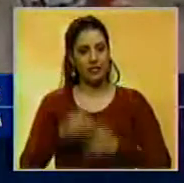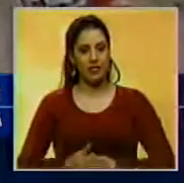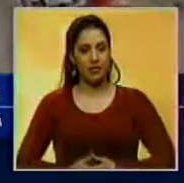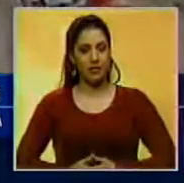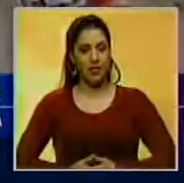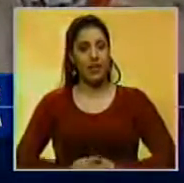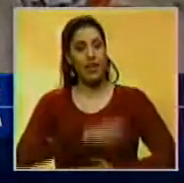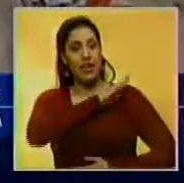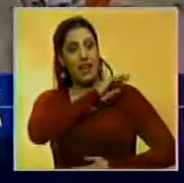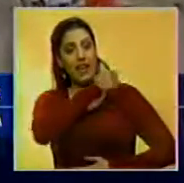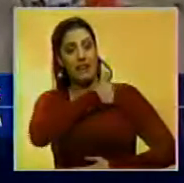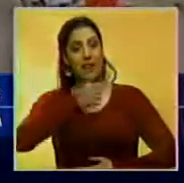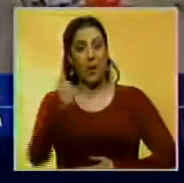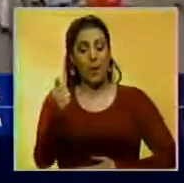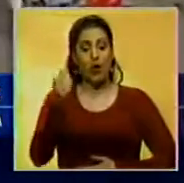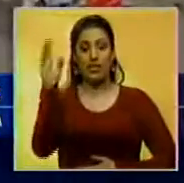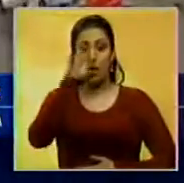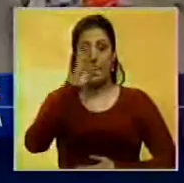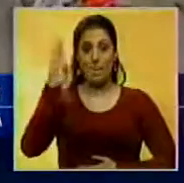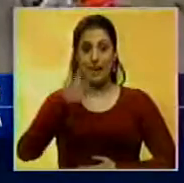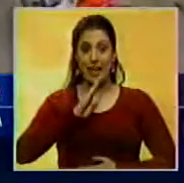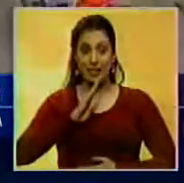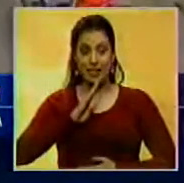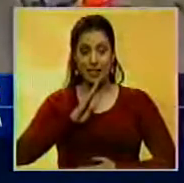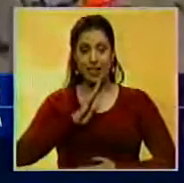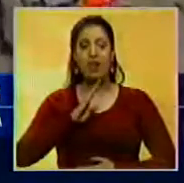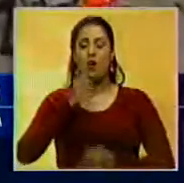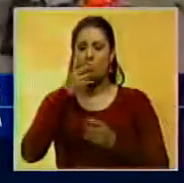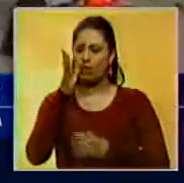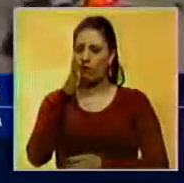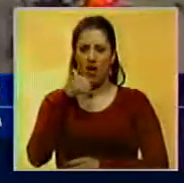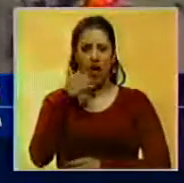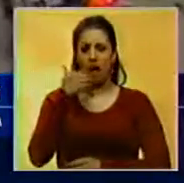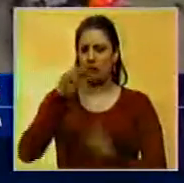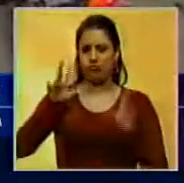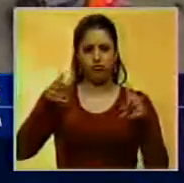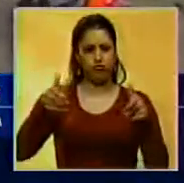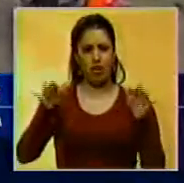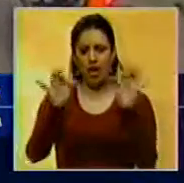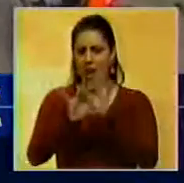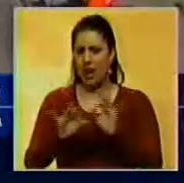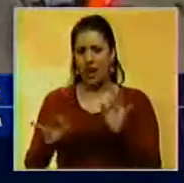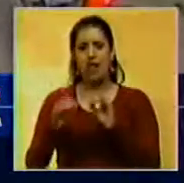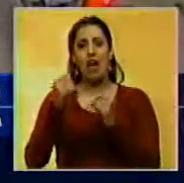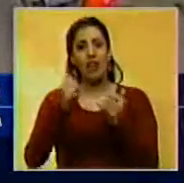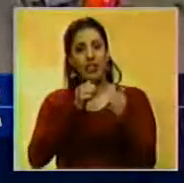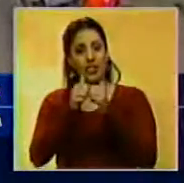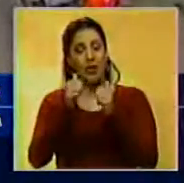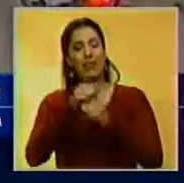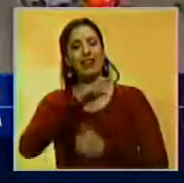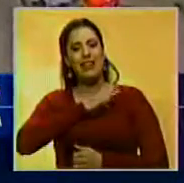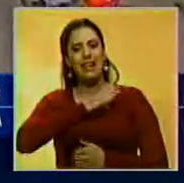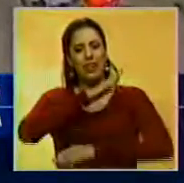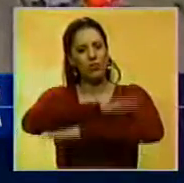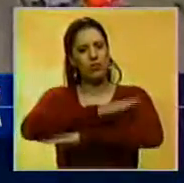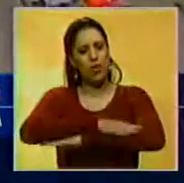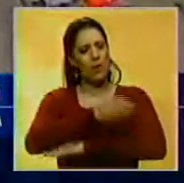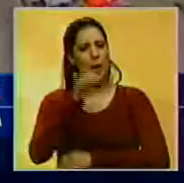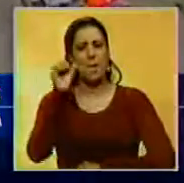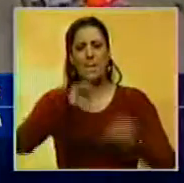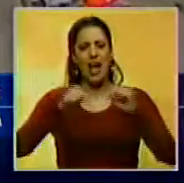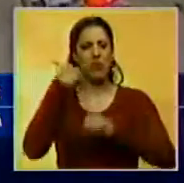El jefe de la Policía Civil de Brasil, Fernando Veloso, aseguró que no hubo ningún robo y señaló que los deportistas tuvieron un comportamiento